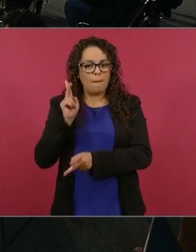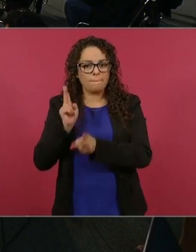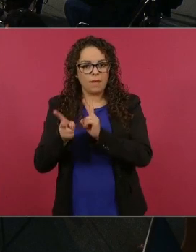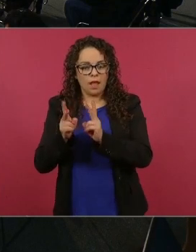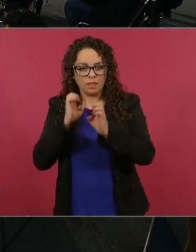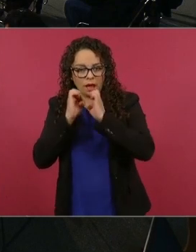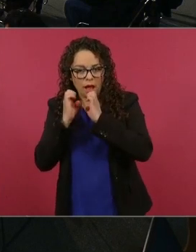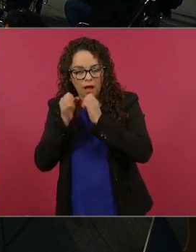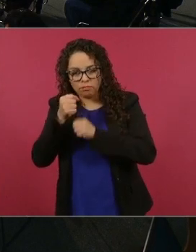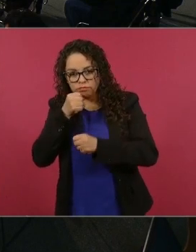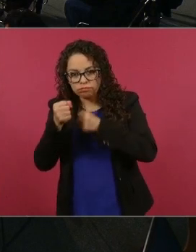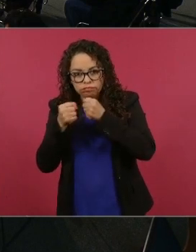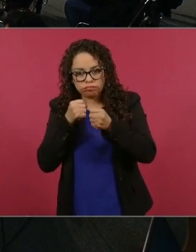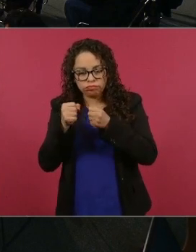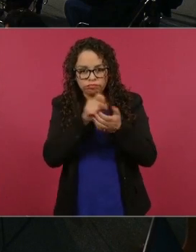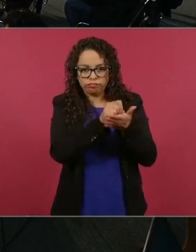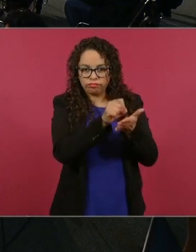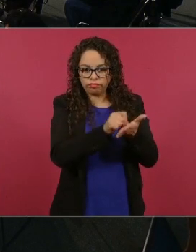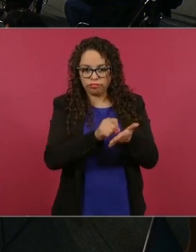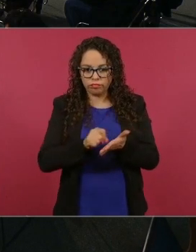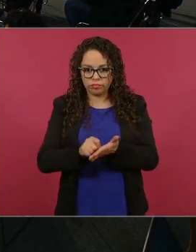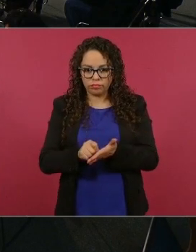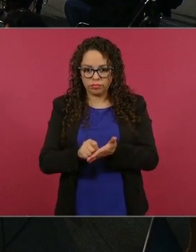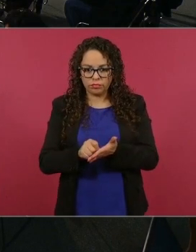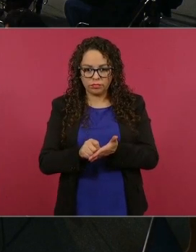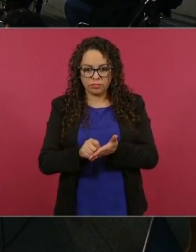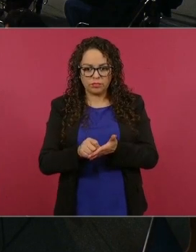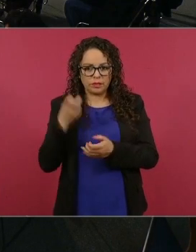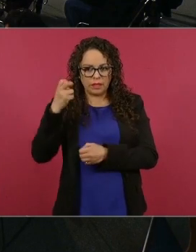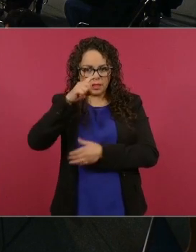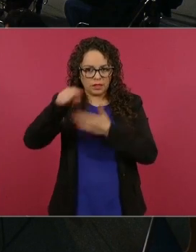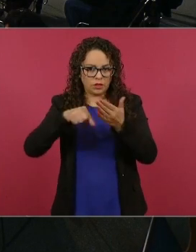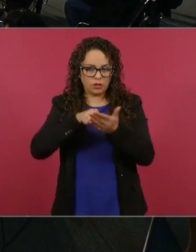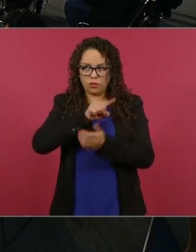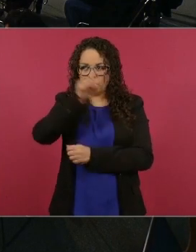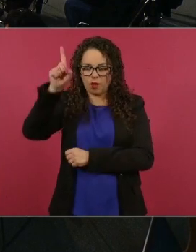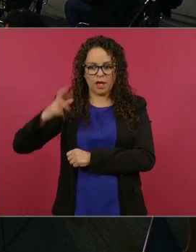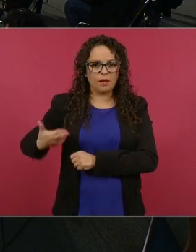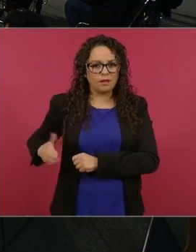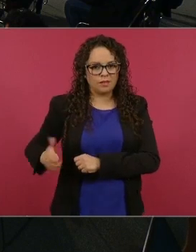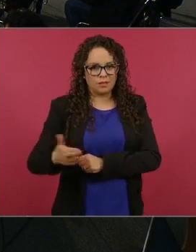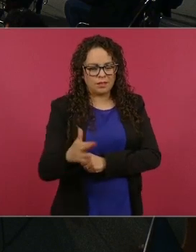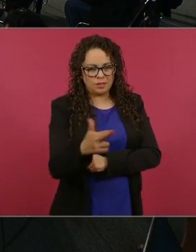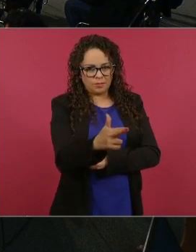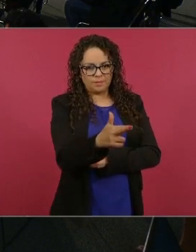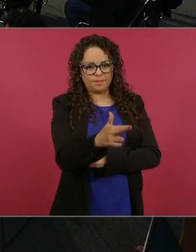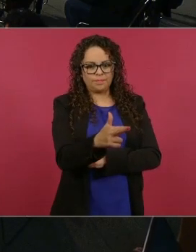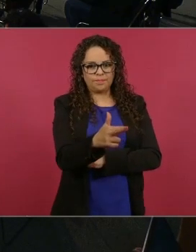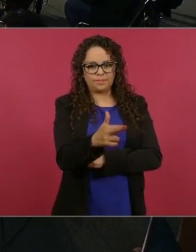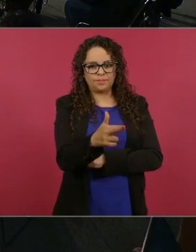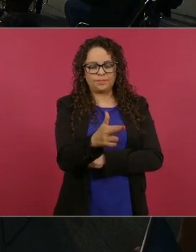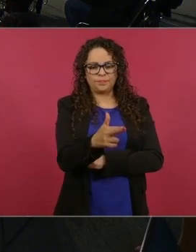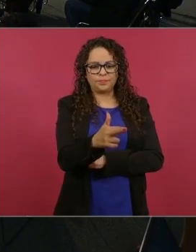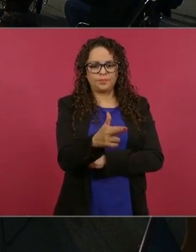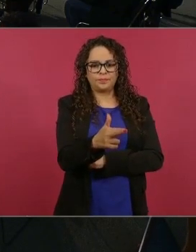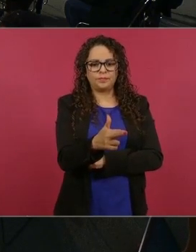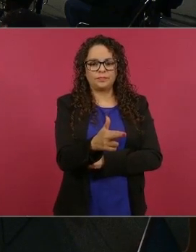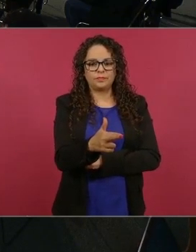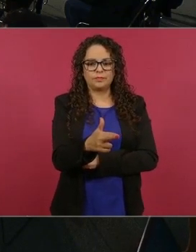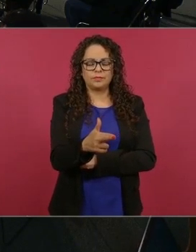González en una afluente del río Grejalba con la que se dragaban todos